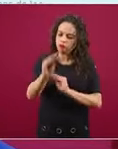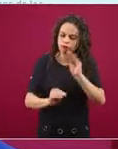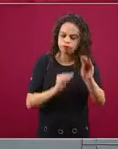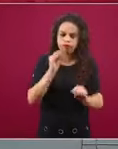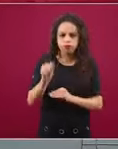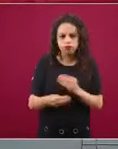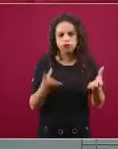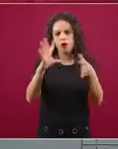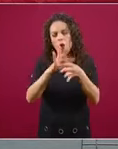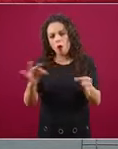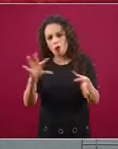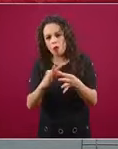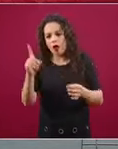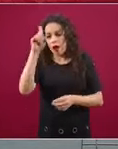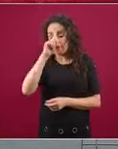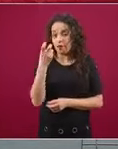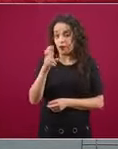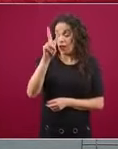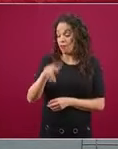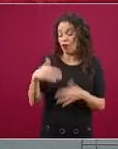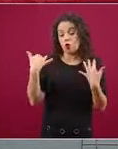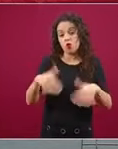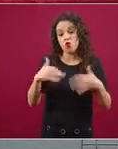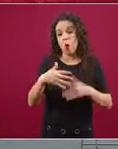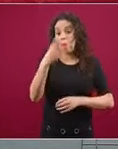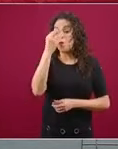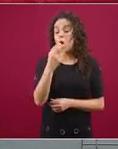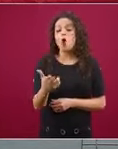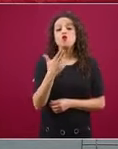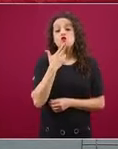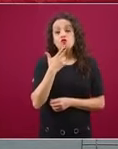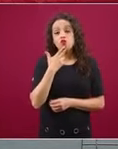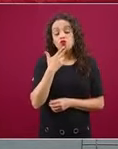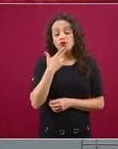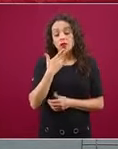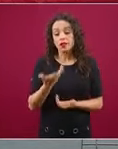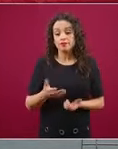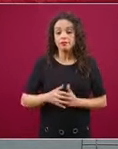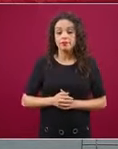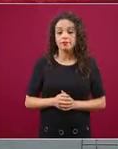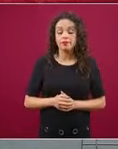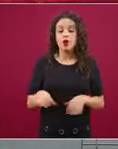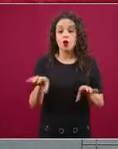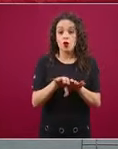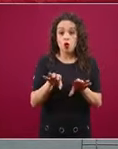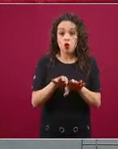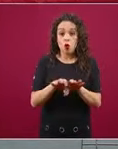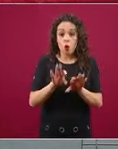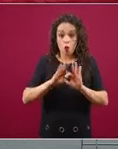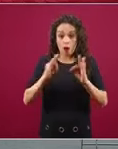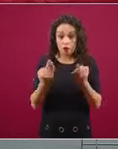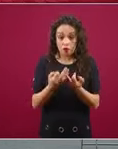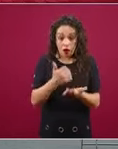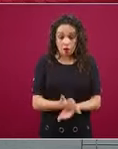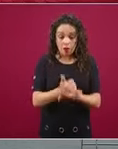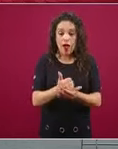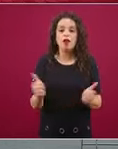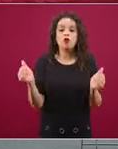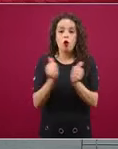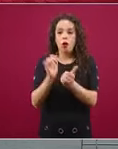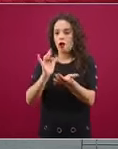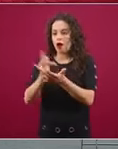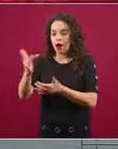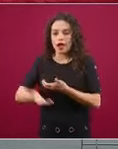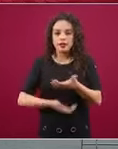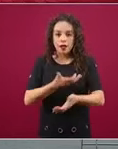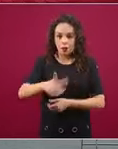siendo muy, muy útil y trabajamos a través de servidores públicos. Pues les